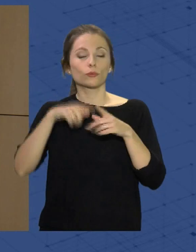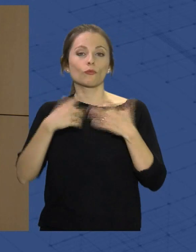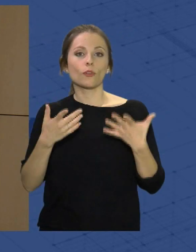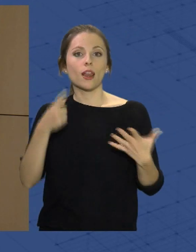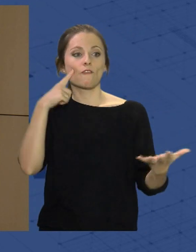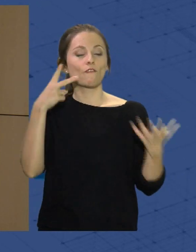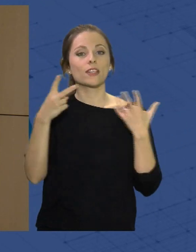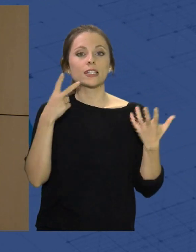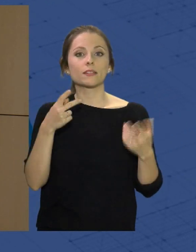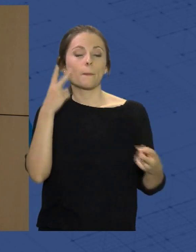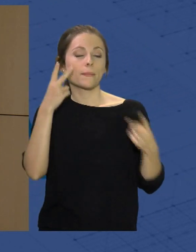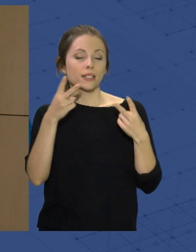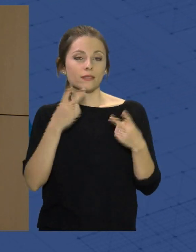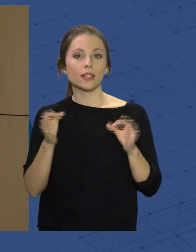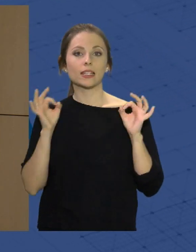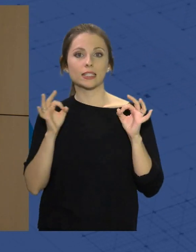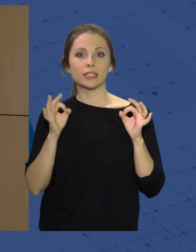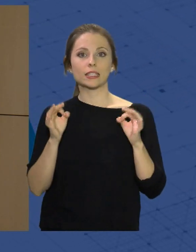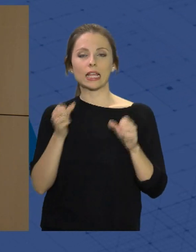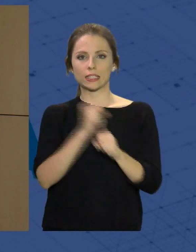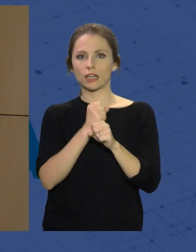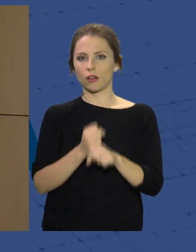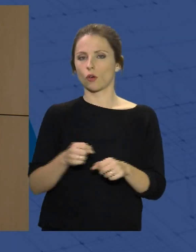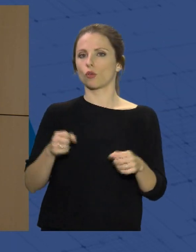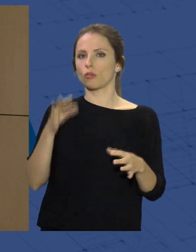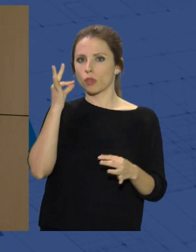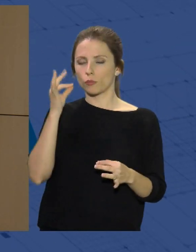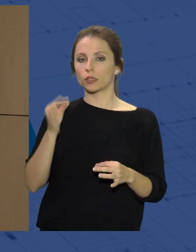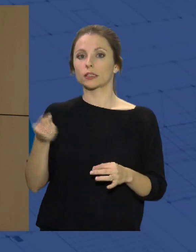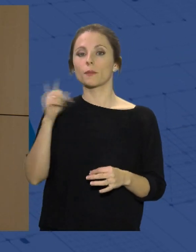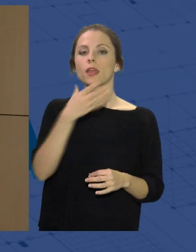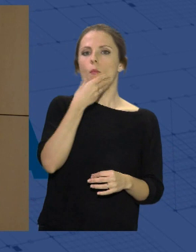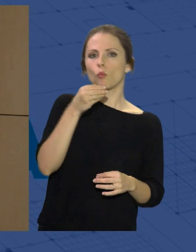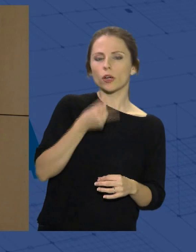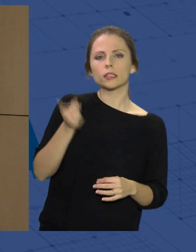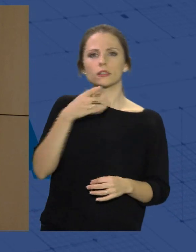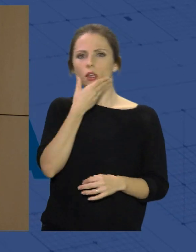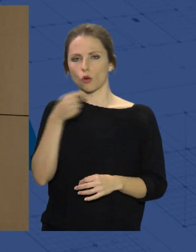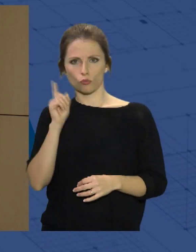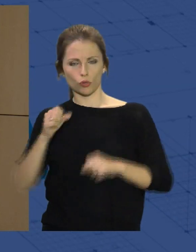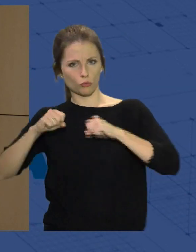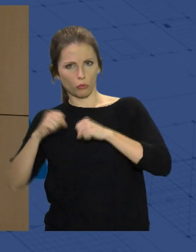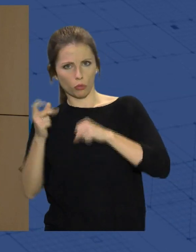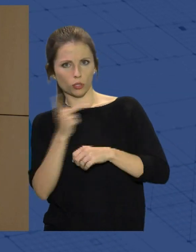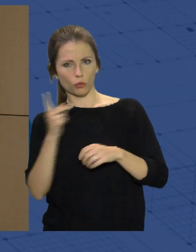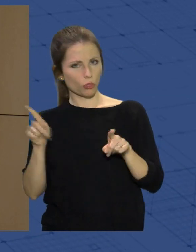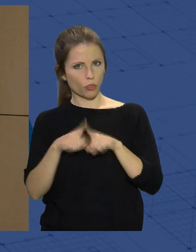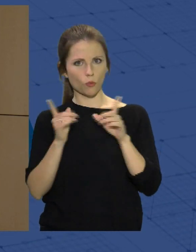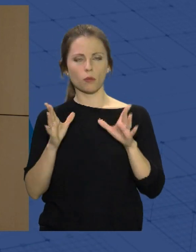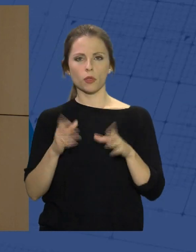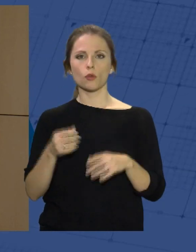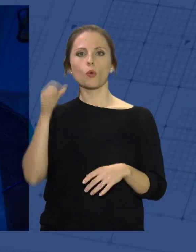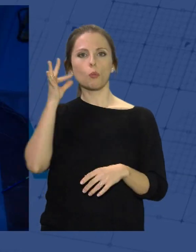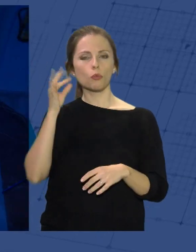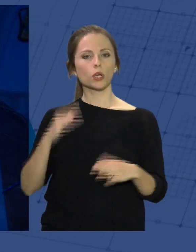mujeres haciendo arte sonoro y algunas jóvenes y otras no tanto, que llevan muchos años ahí trabajando y que hay que